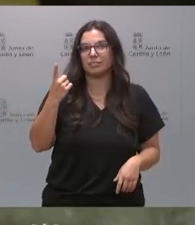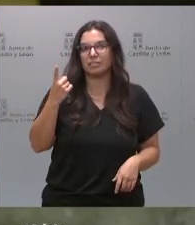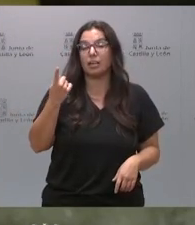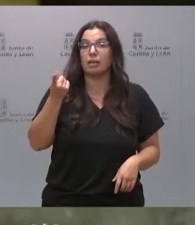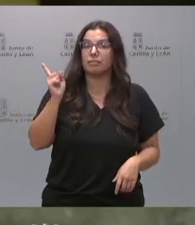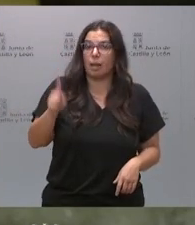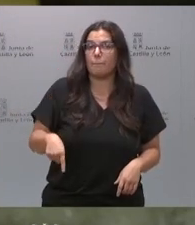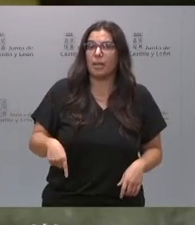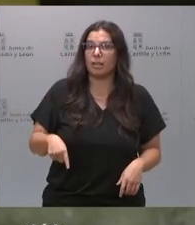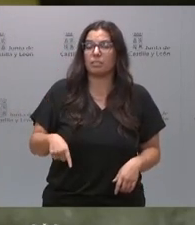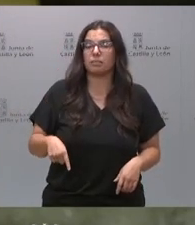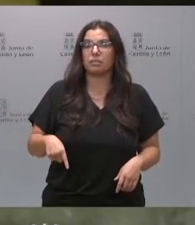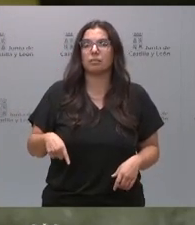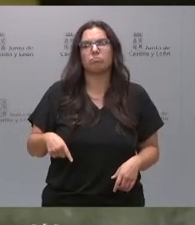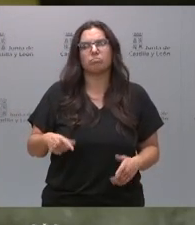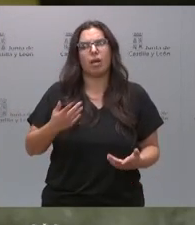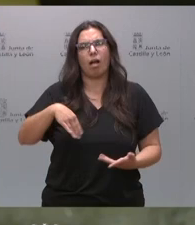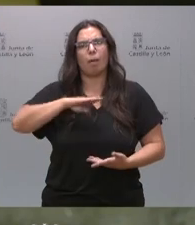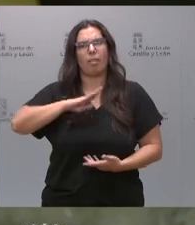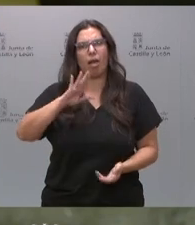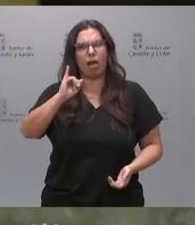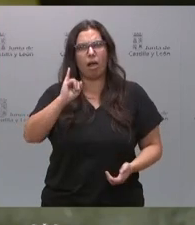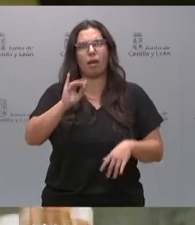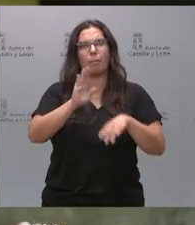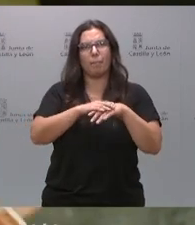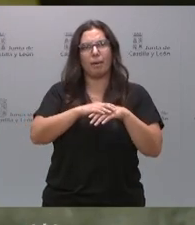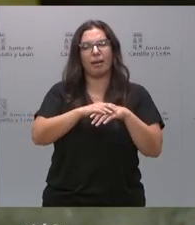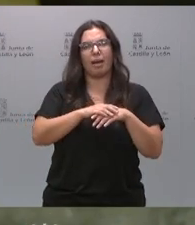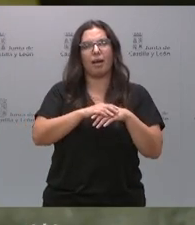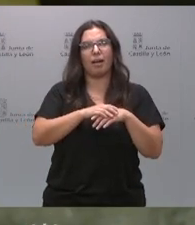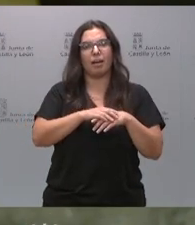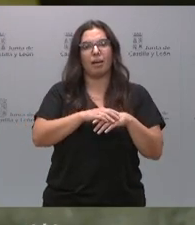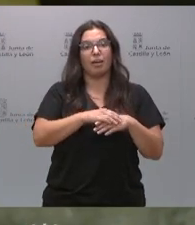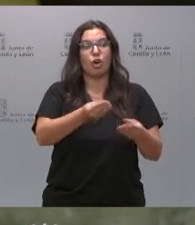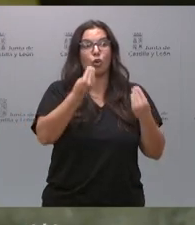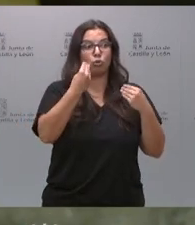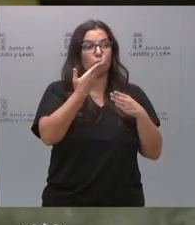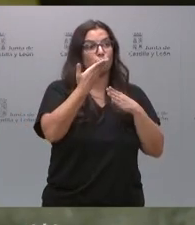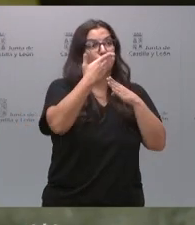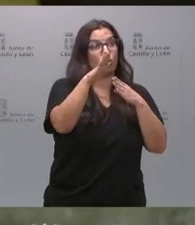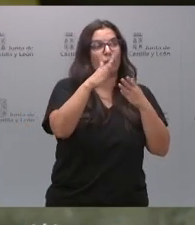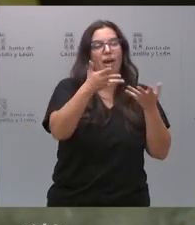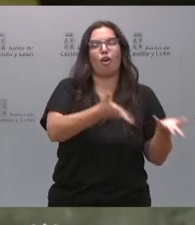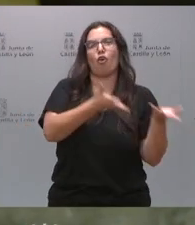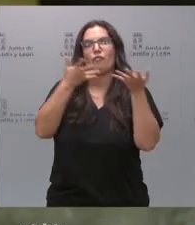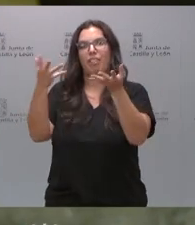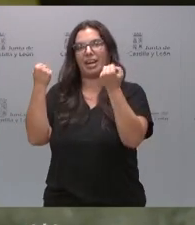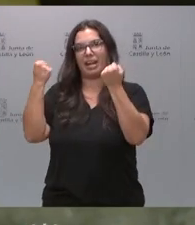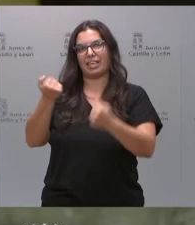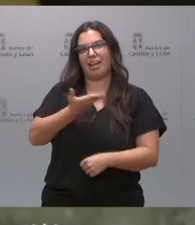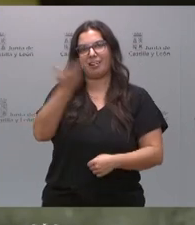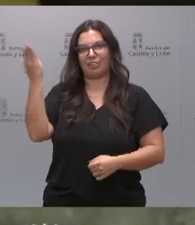sino también tener capacidad de facilitar energía a otros territorios de España.